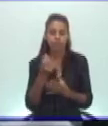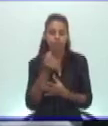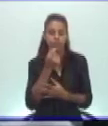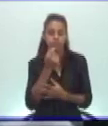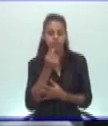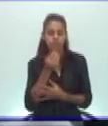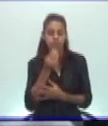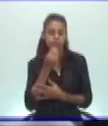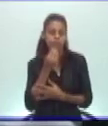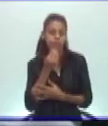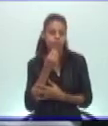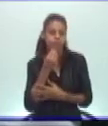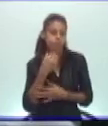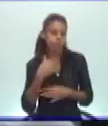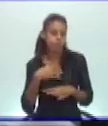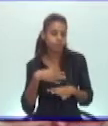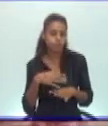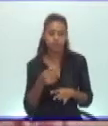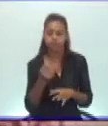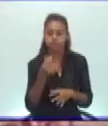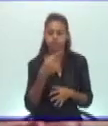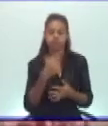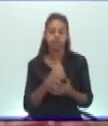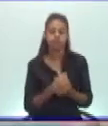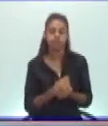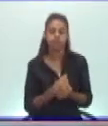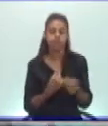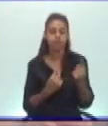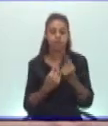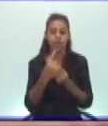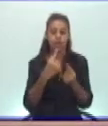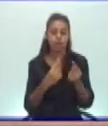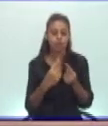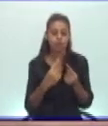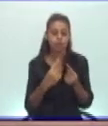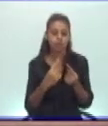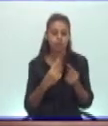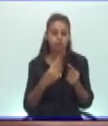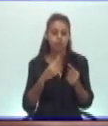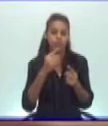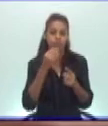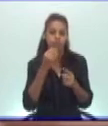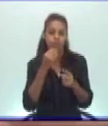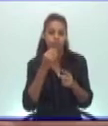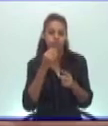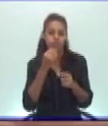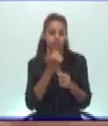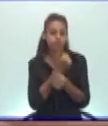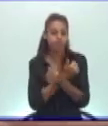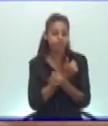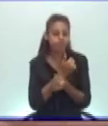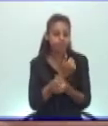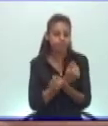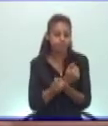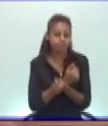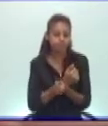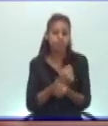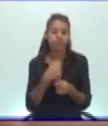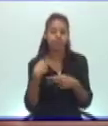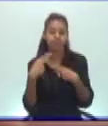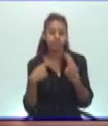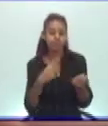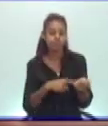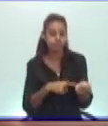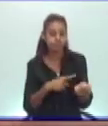paciente pudiera estar tomando. Algunos de ellos pueden resultar tóxicos y determinar adicciones peligrosas